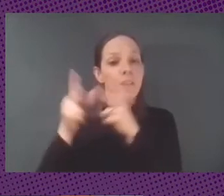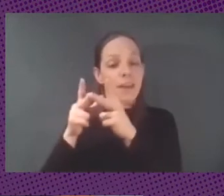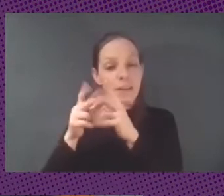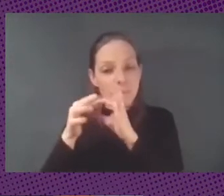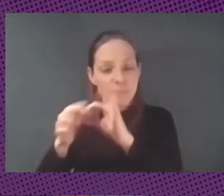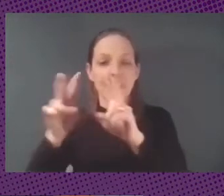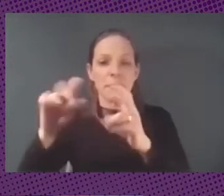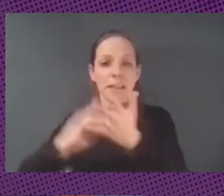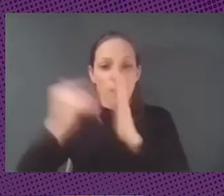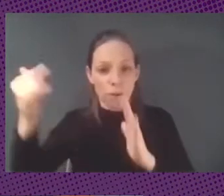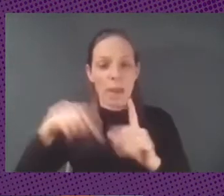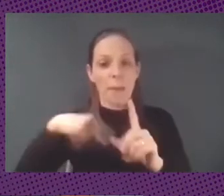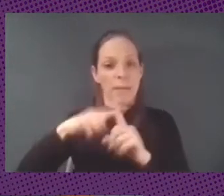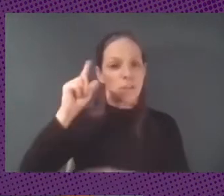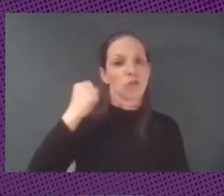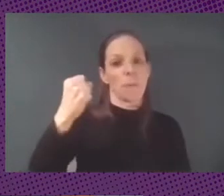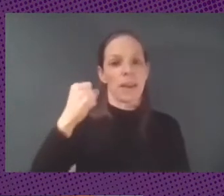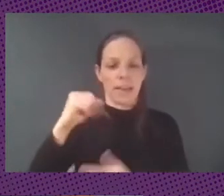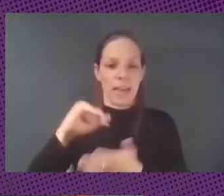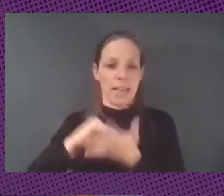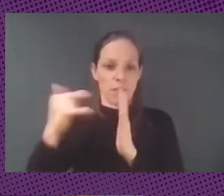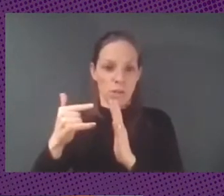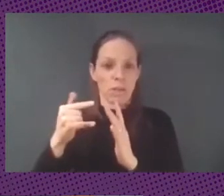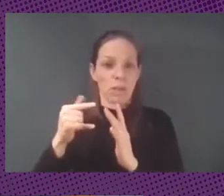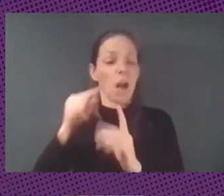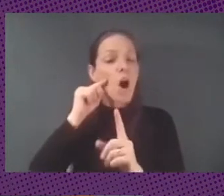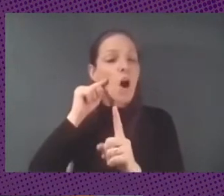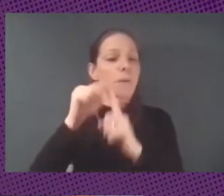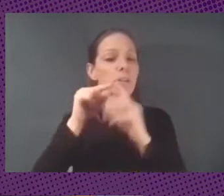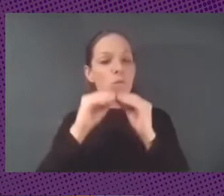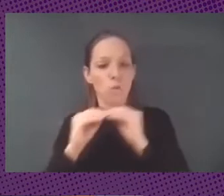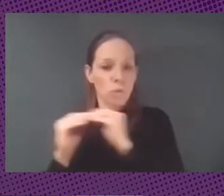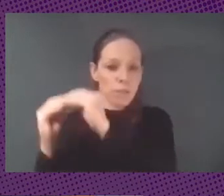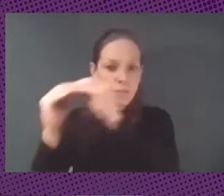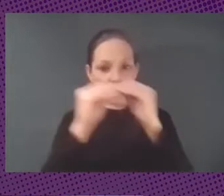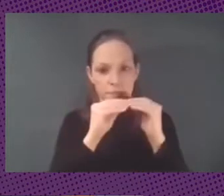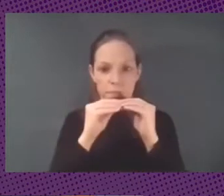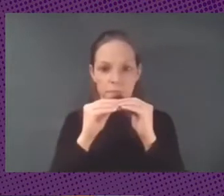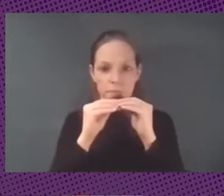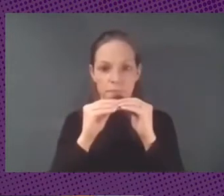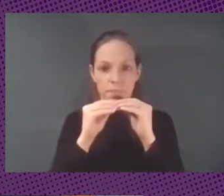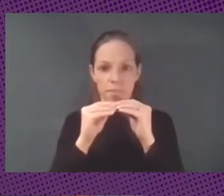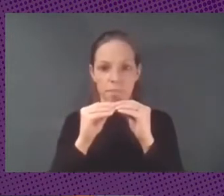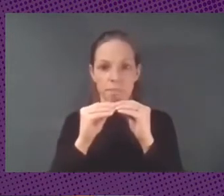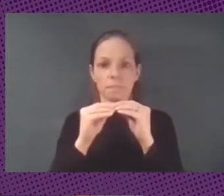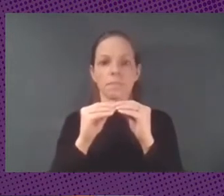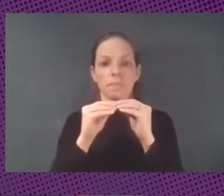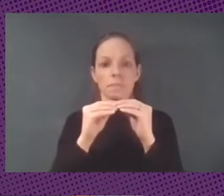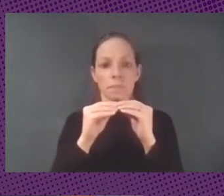la soberanía tecnológica como un objetivo comunitario y posible de ser construido desde las bases